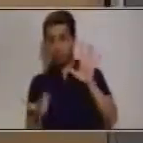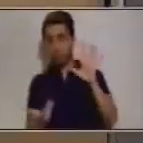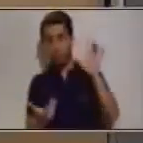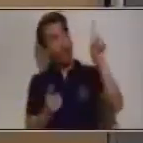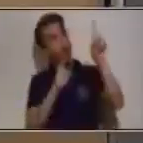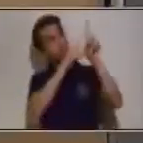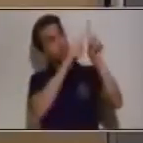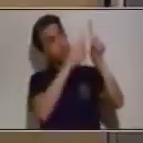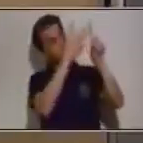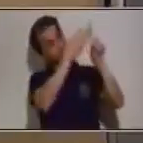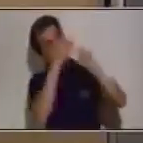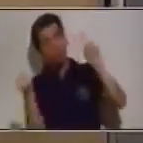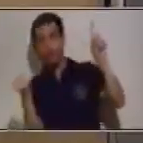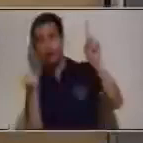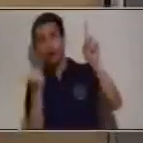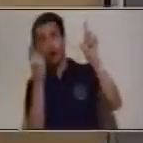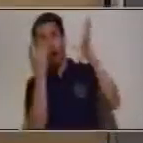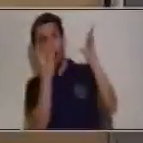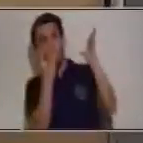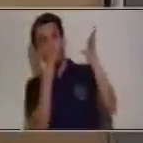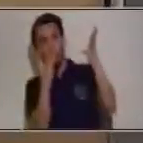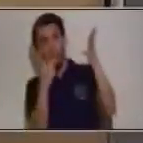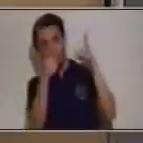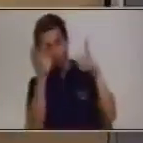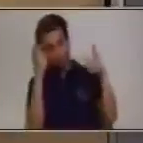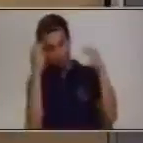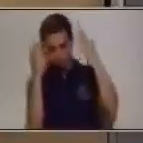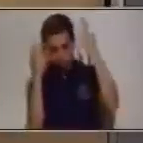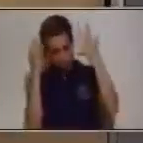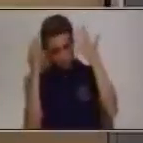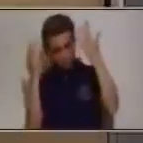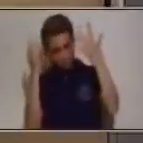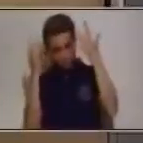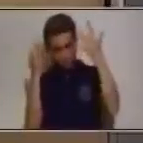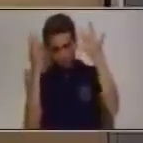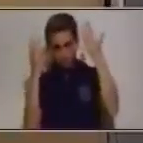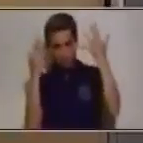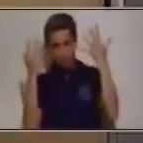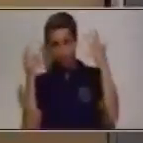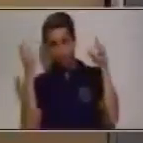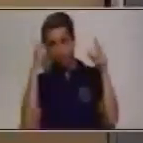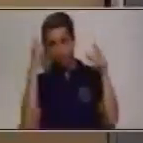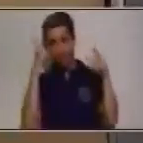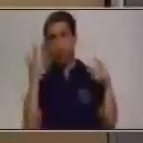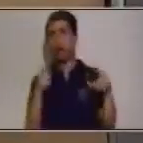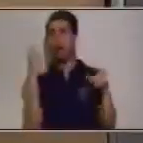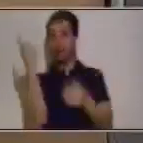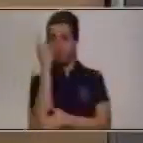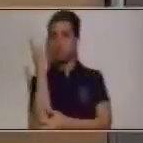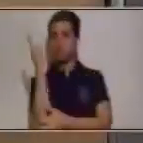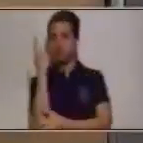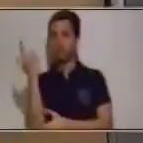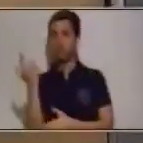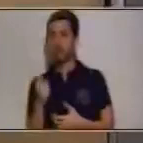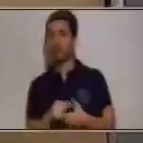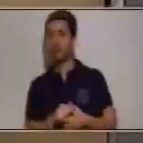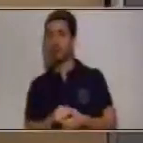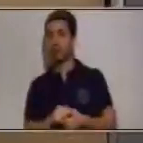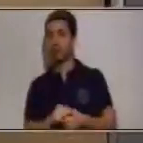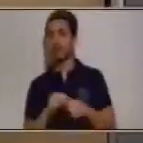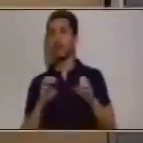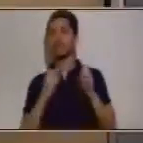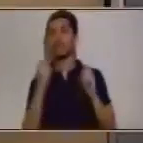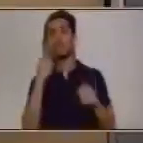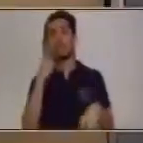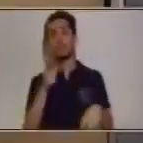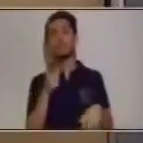¿Puedo? Yo sé que tú estás ahí haciendo trabajar tu mente y eso es muy importante. Así que primero